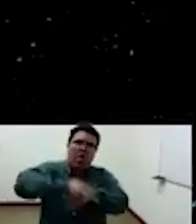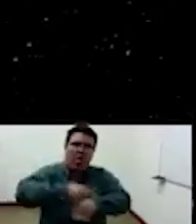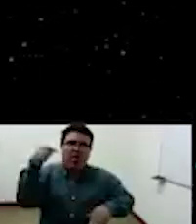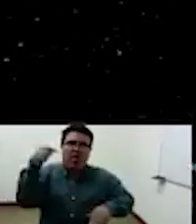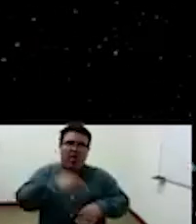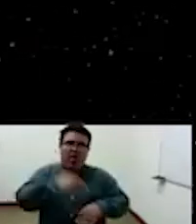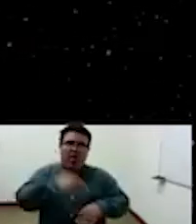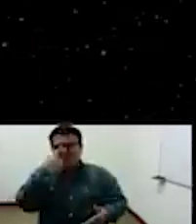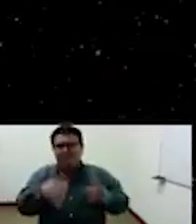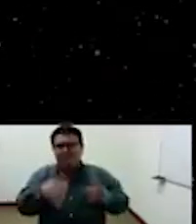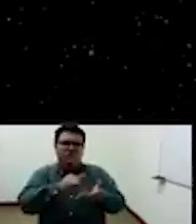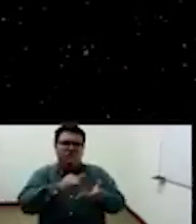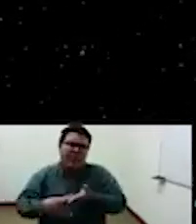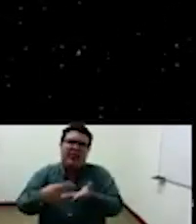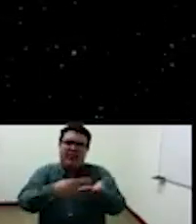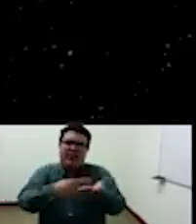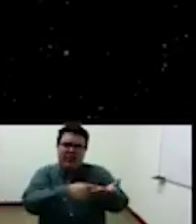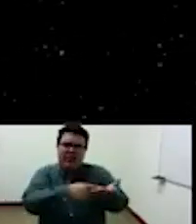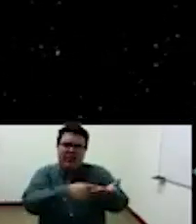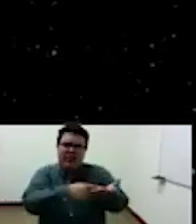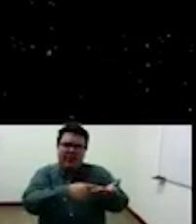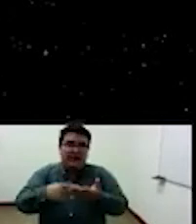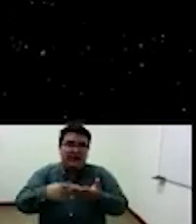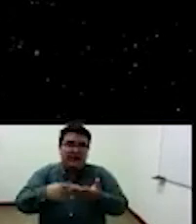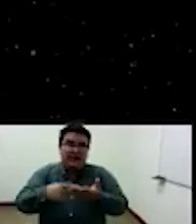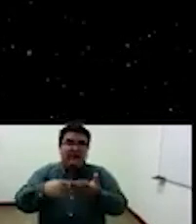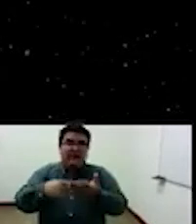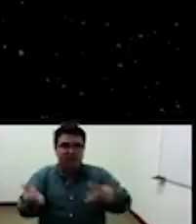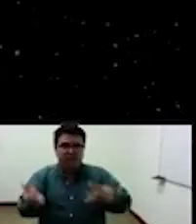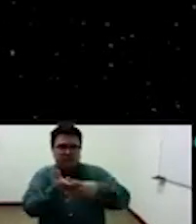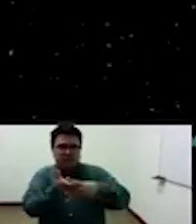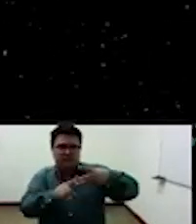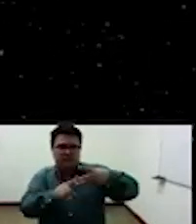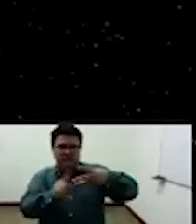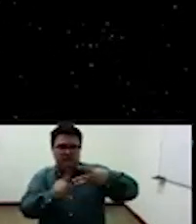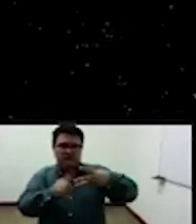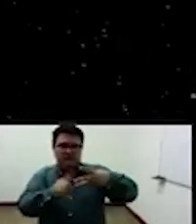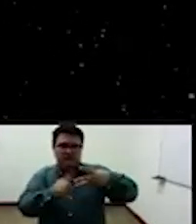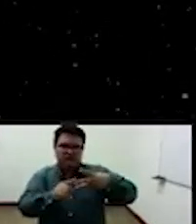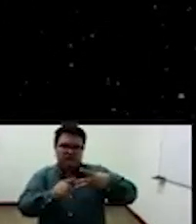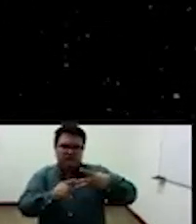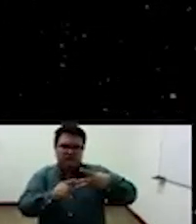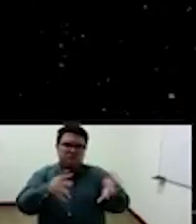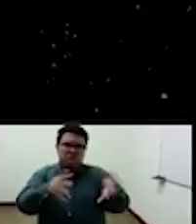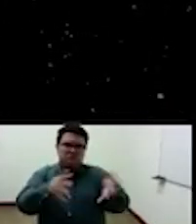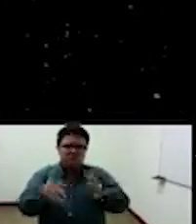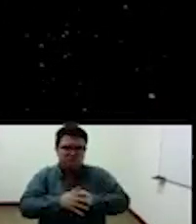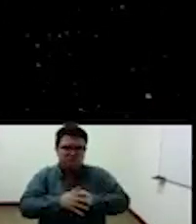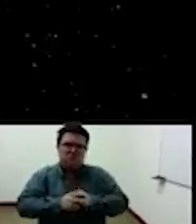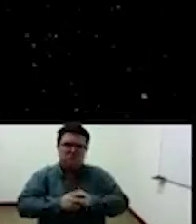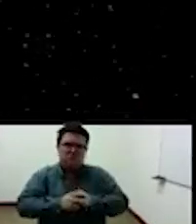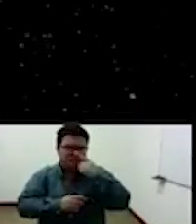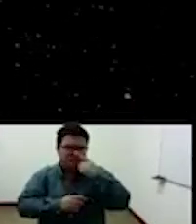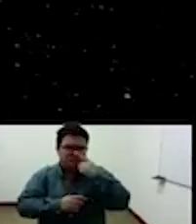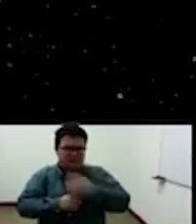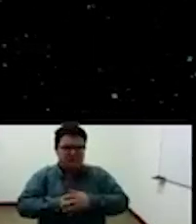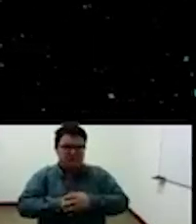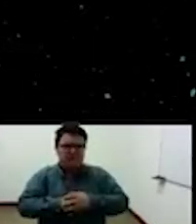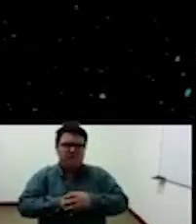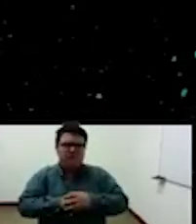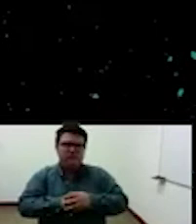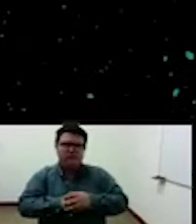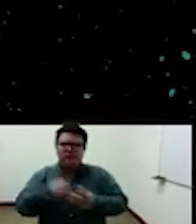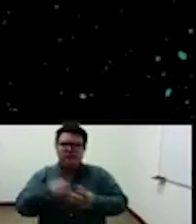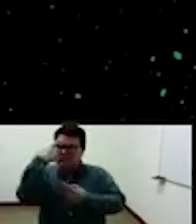en un segundo momento se puede dar o tener en cuenta otro